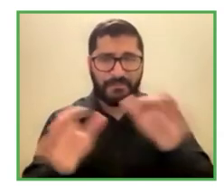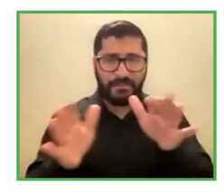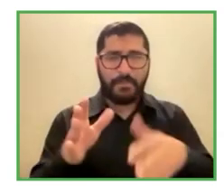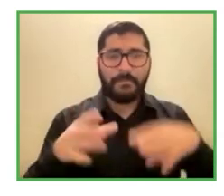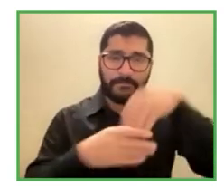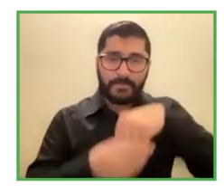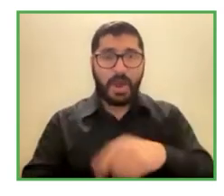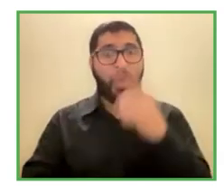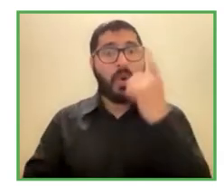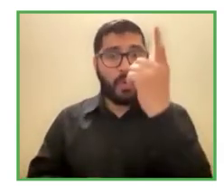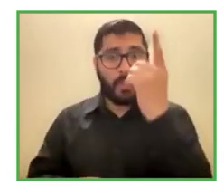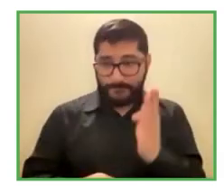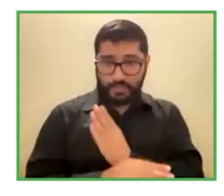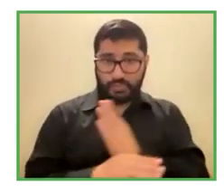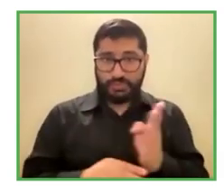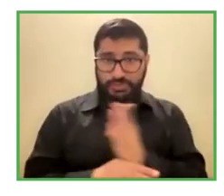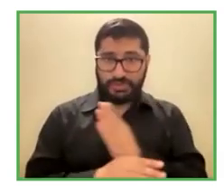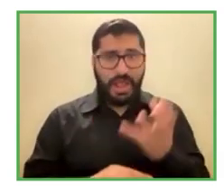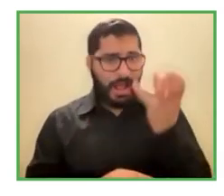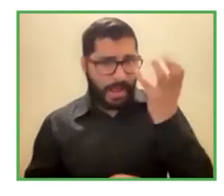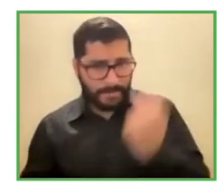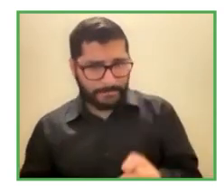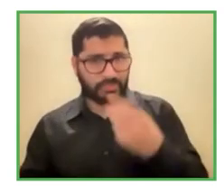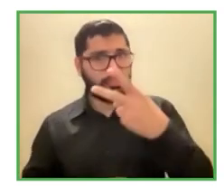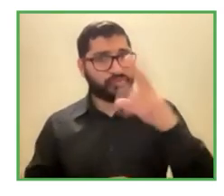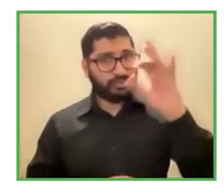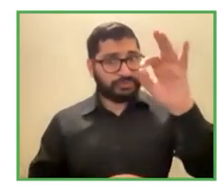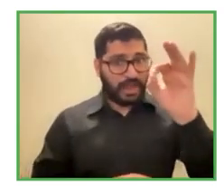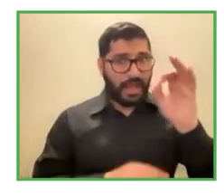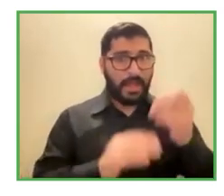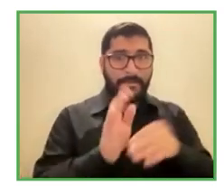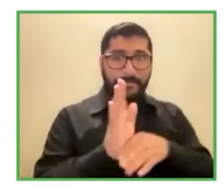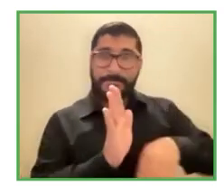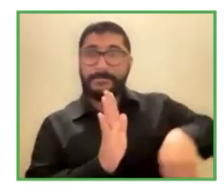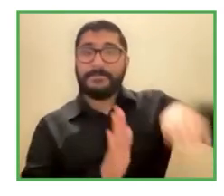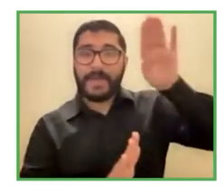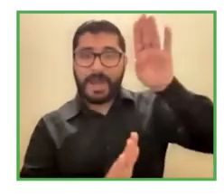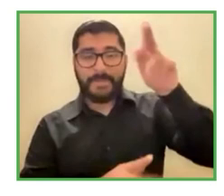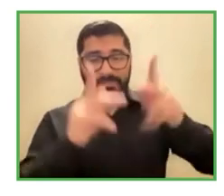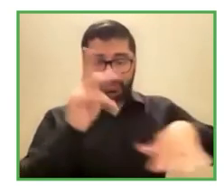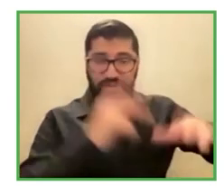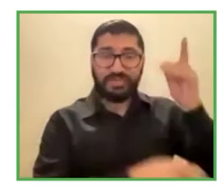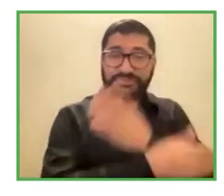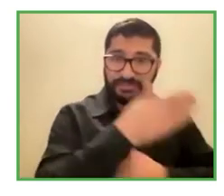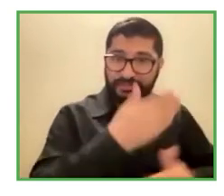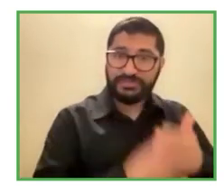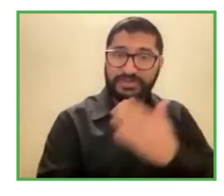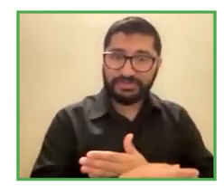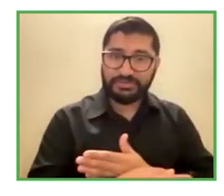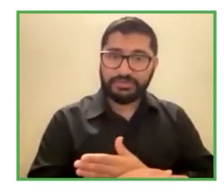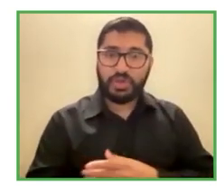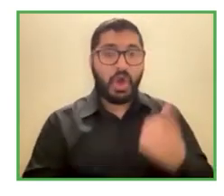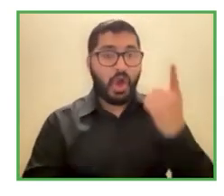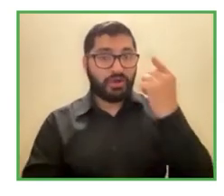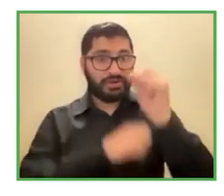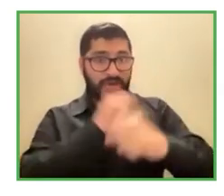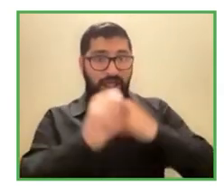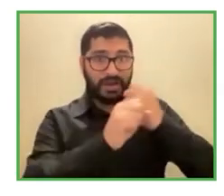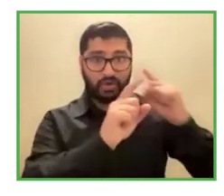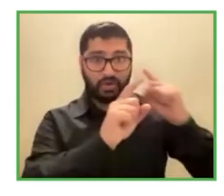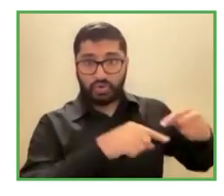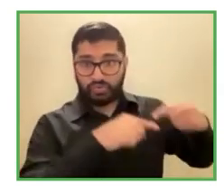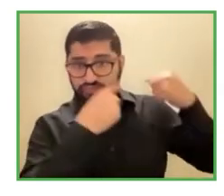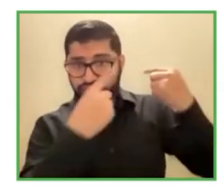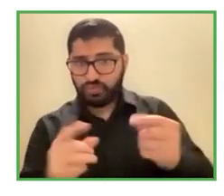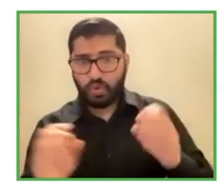11 años no tenga accidentes yo creo que es un accidente muy valioso pero como te decía estamos en una